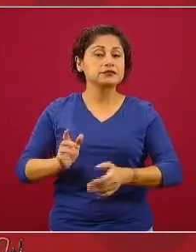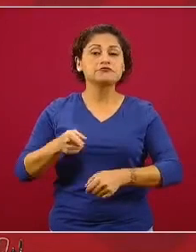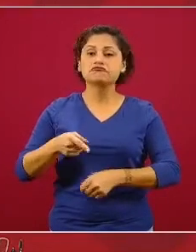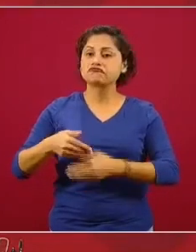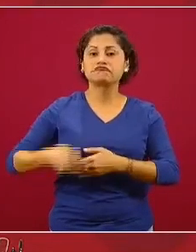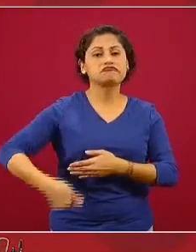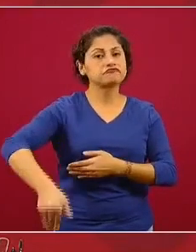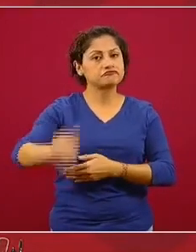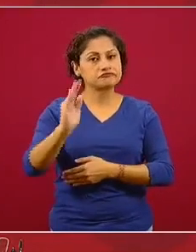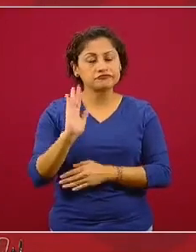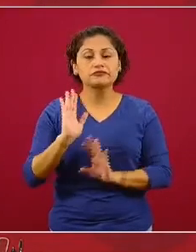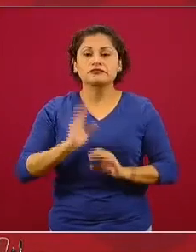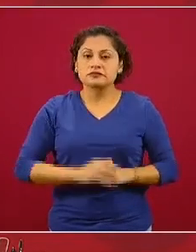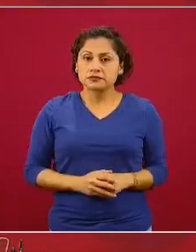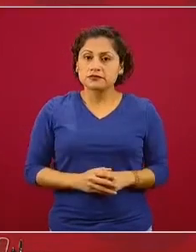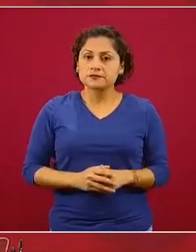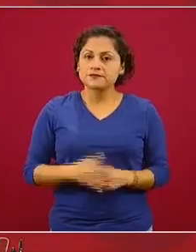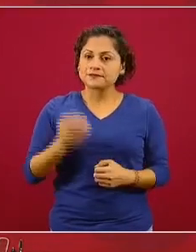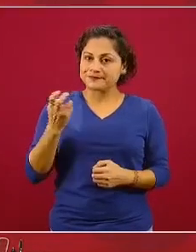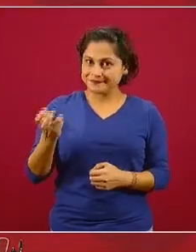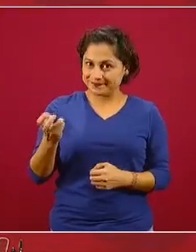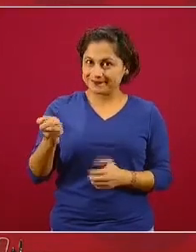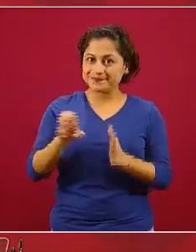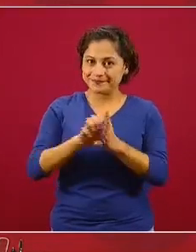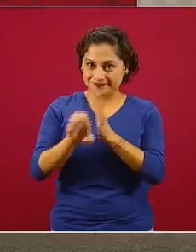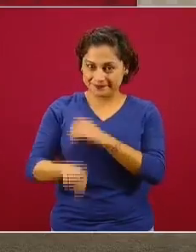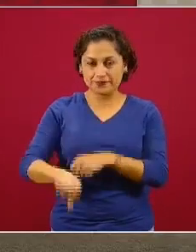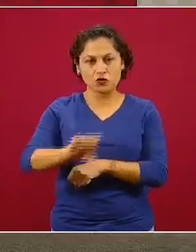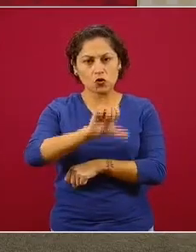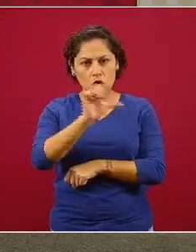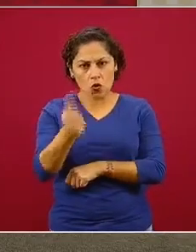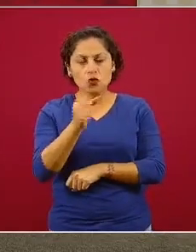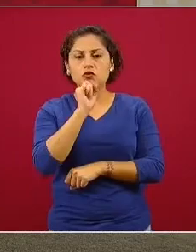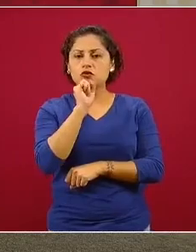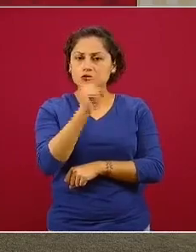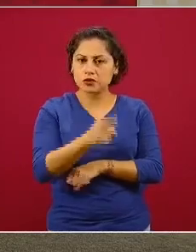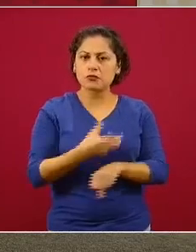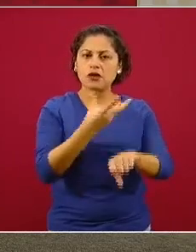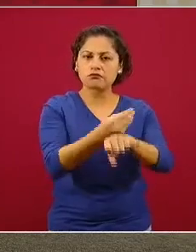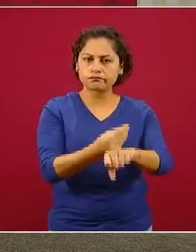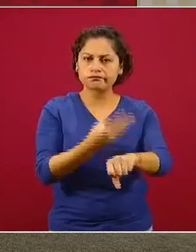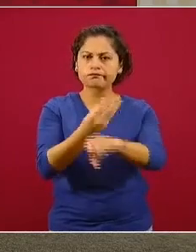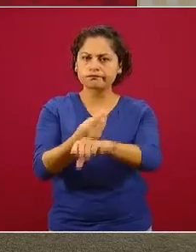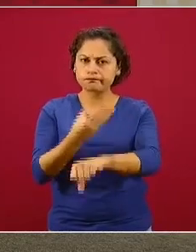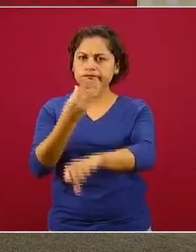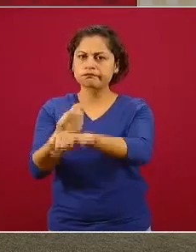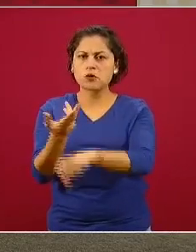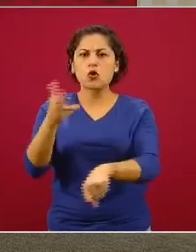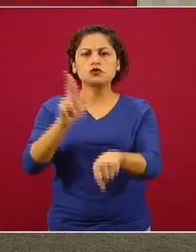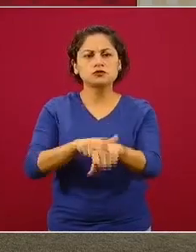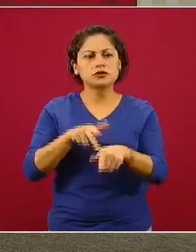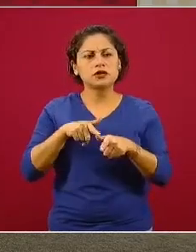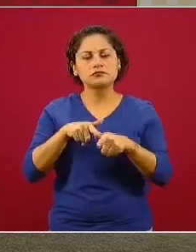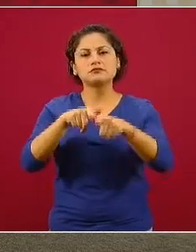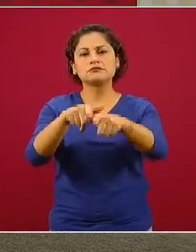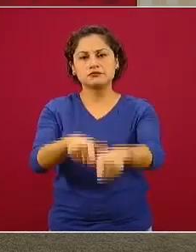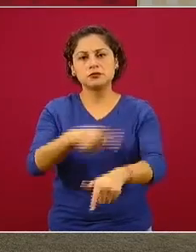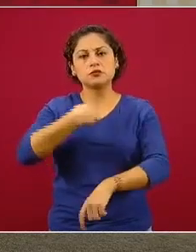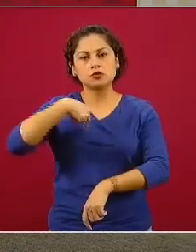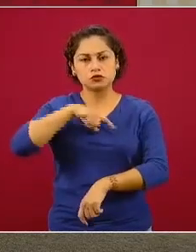la oportunidad de impulsar esta agenda de reforma del Sistema Nacional de Salud para aumentar su capacidad.